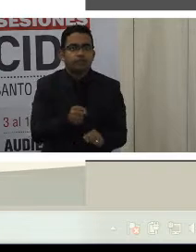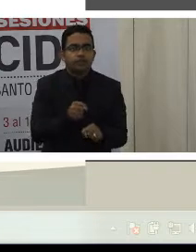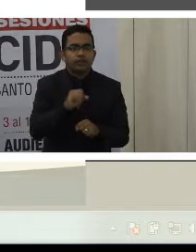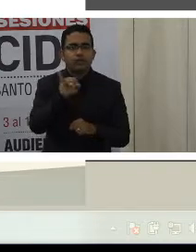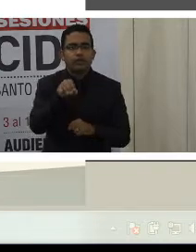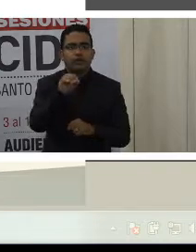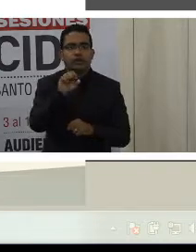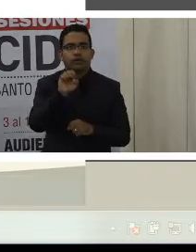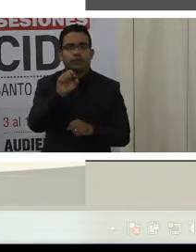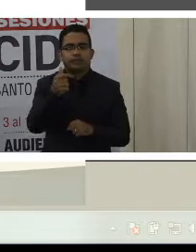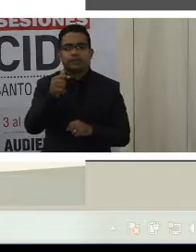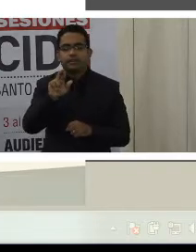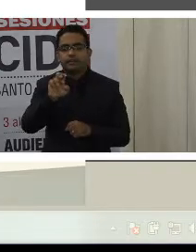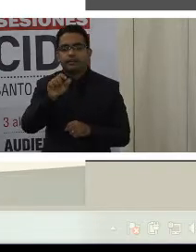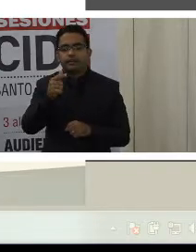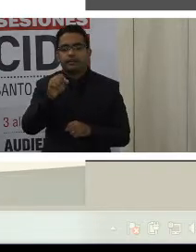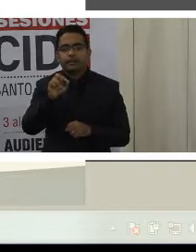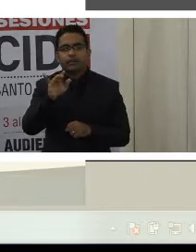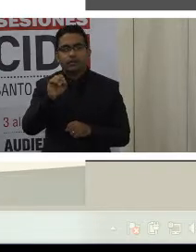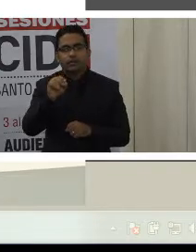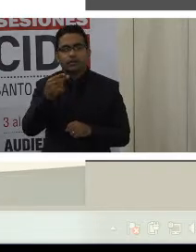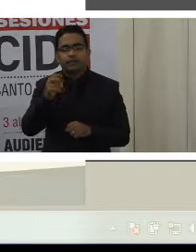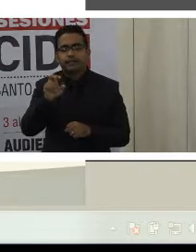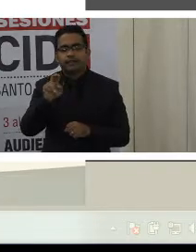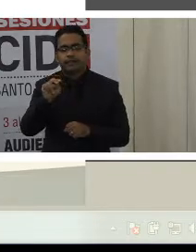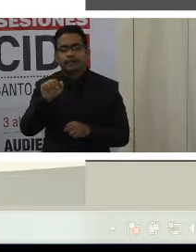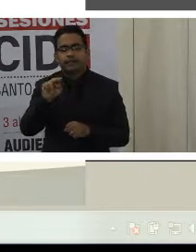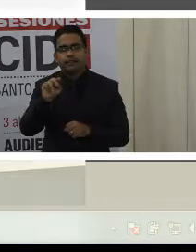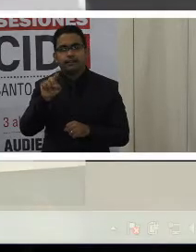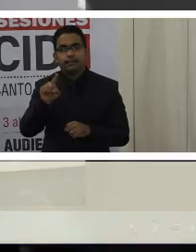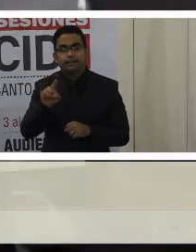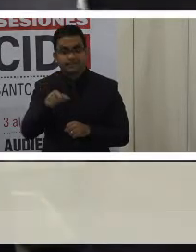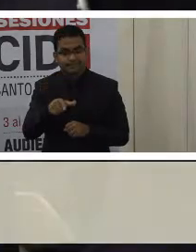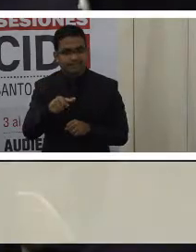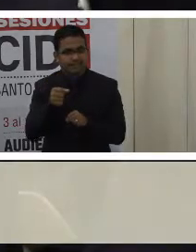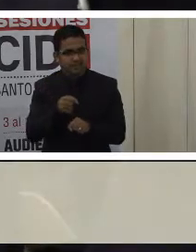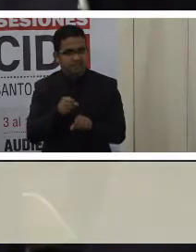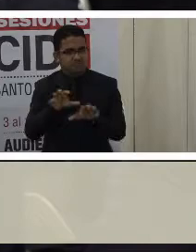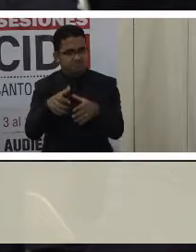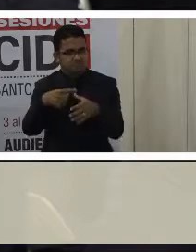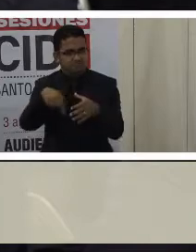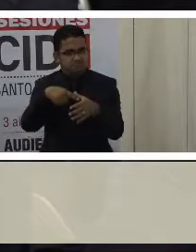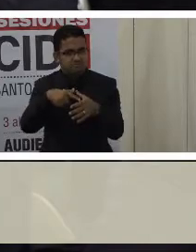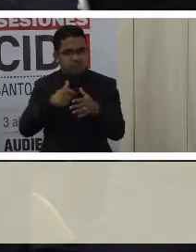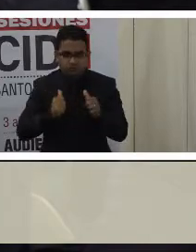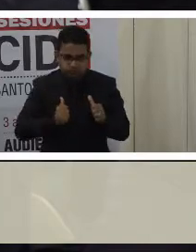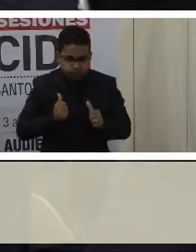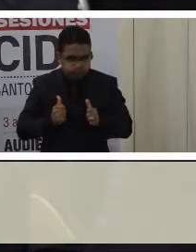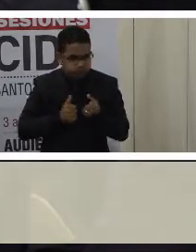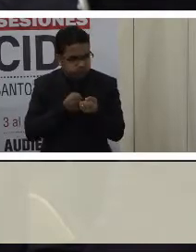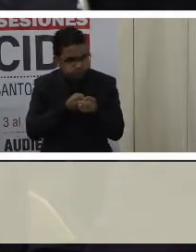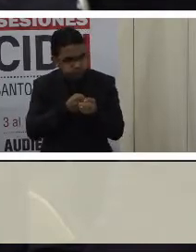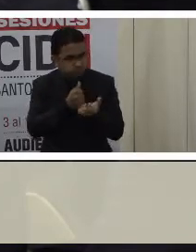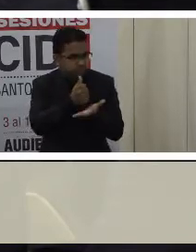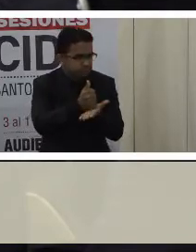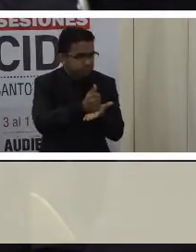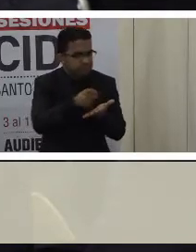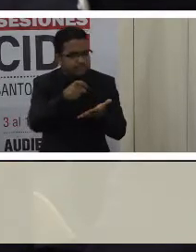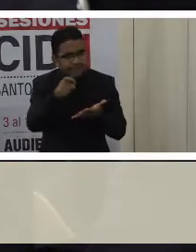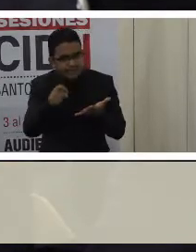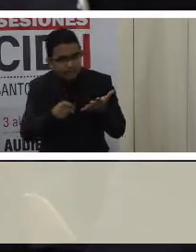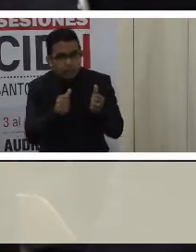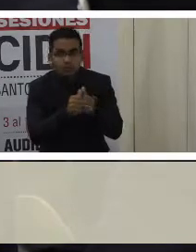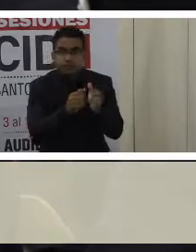Hernández, la cual gestiona especialmente, entre otras cosas, el otorgamiento de ayudas técnicas a las personas con